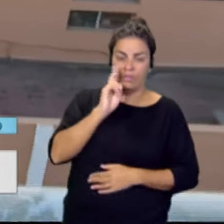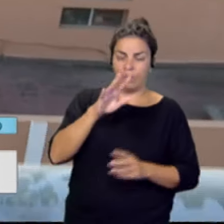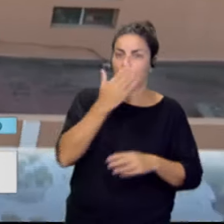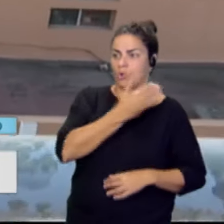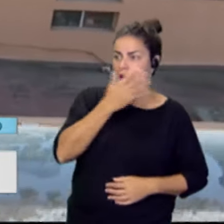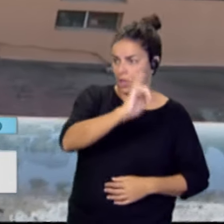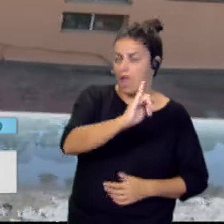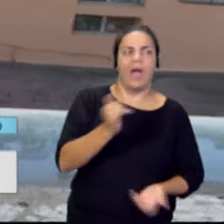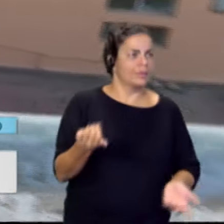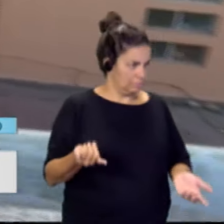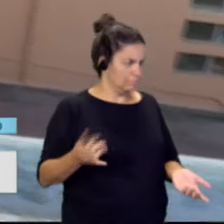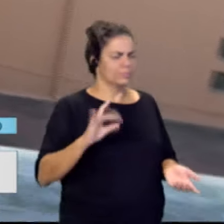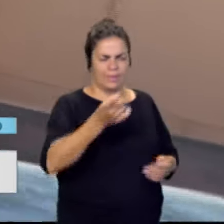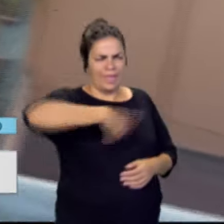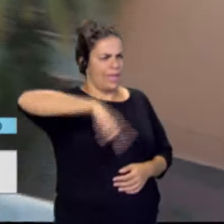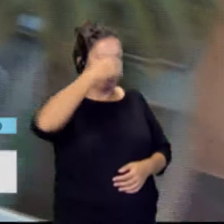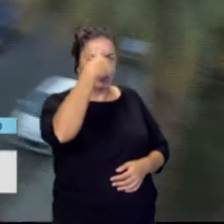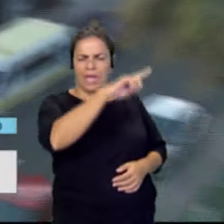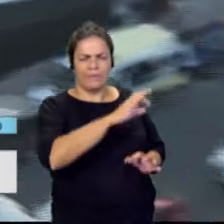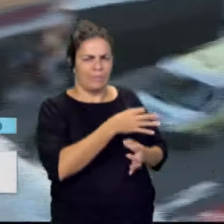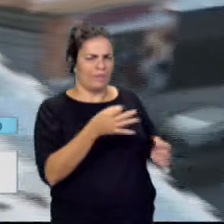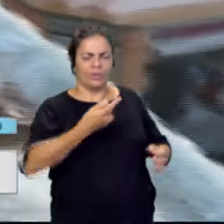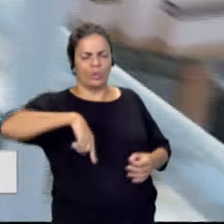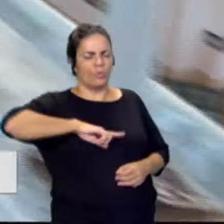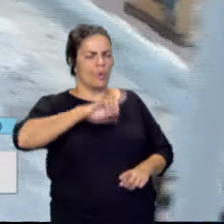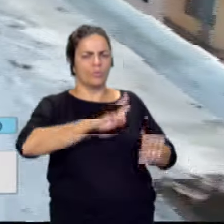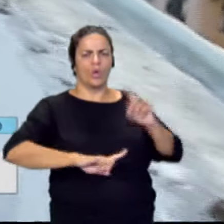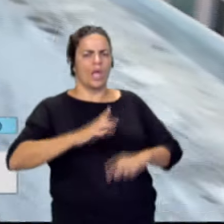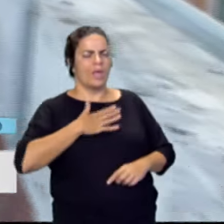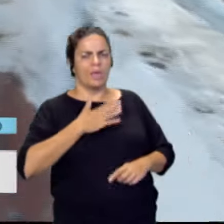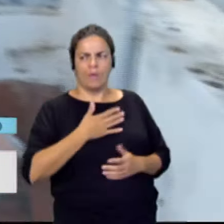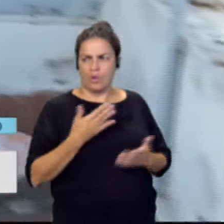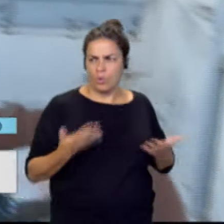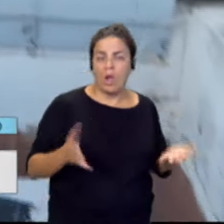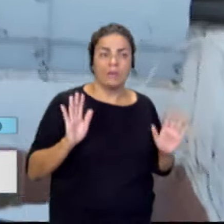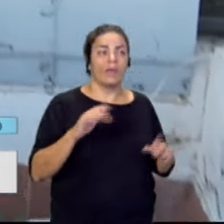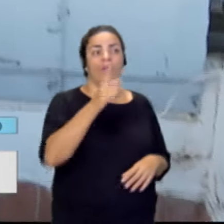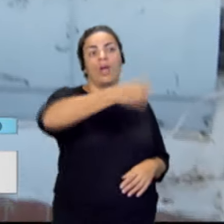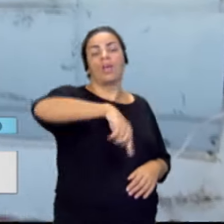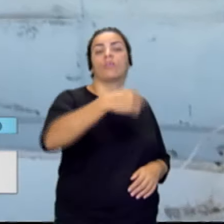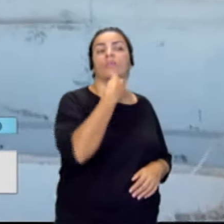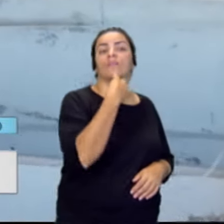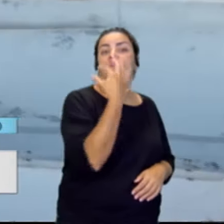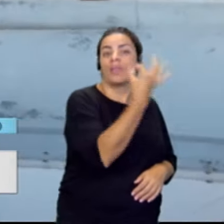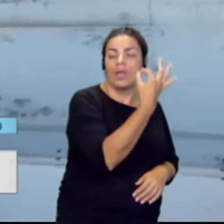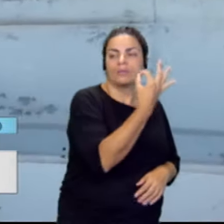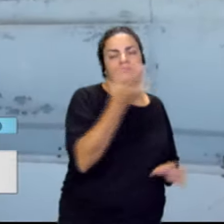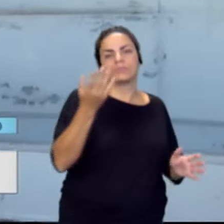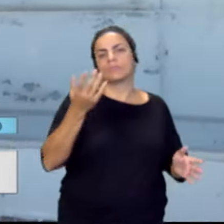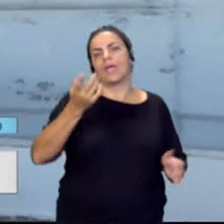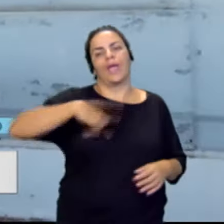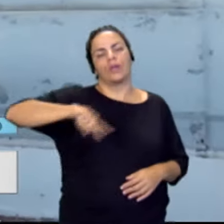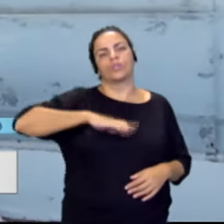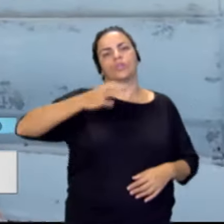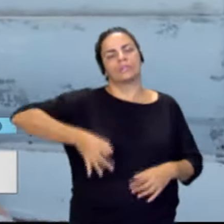Hay Son conscientes de los problemas que estamos sufriendo, pero lo que salen de su boca es que nosotros estamos siempre